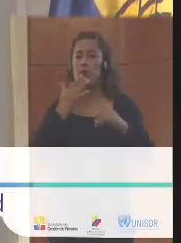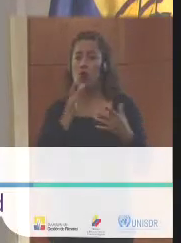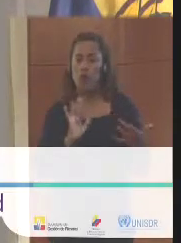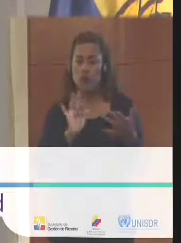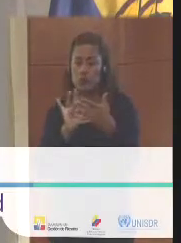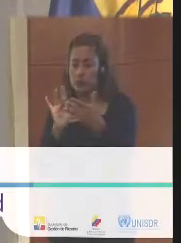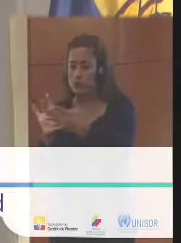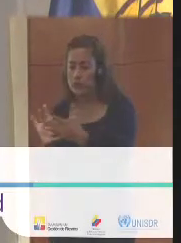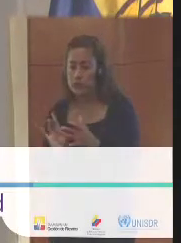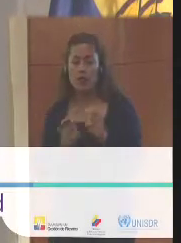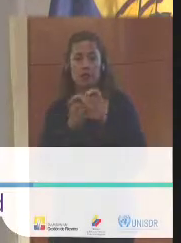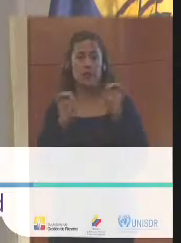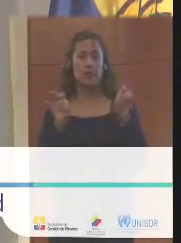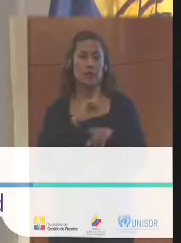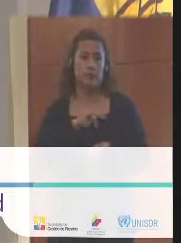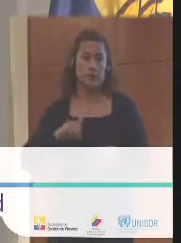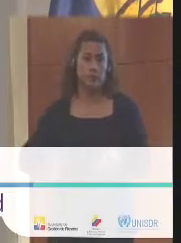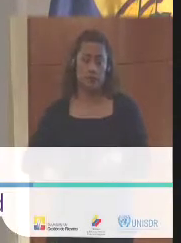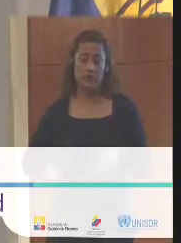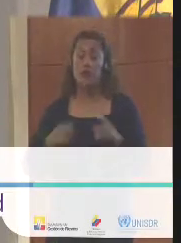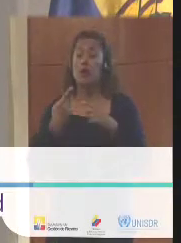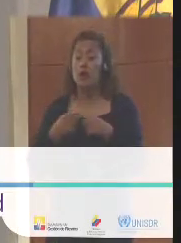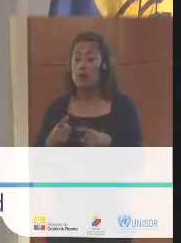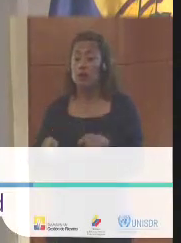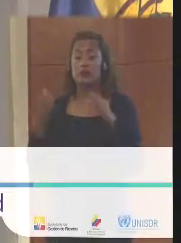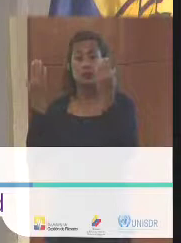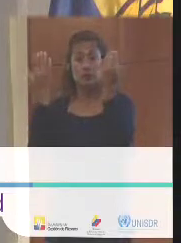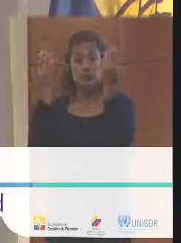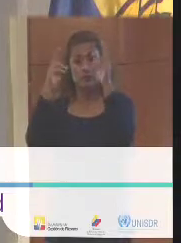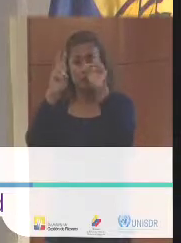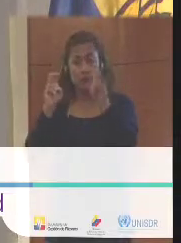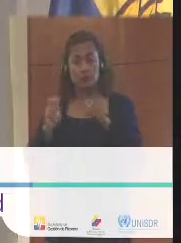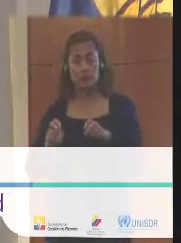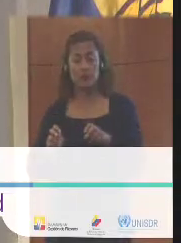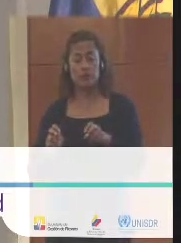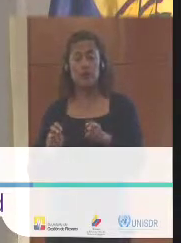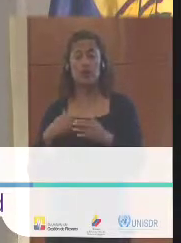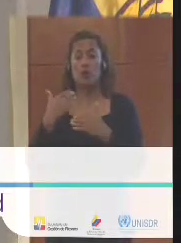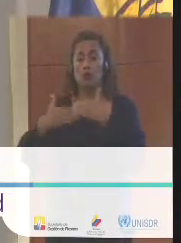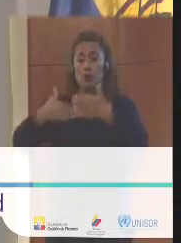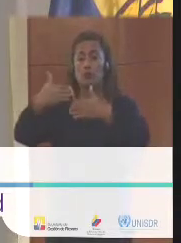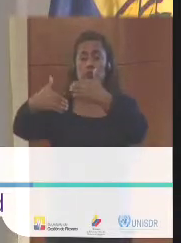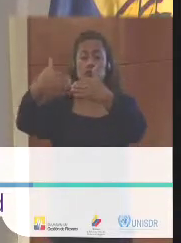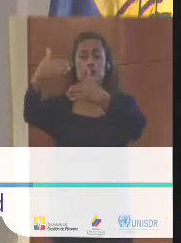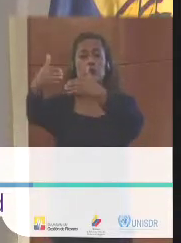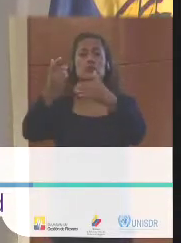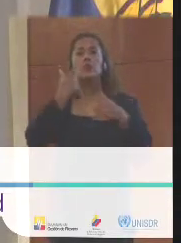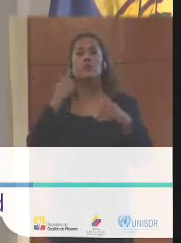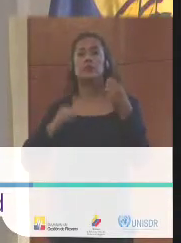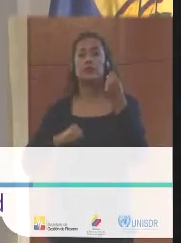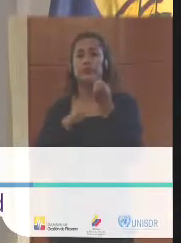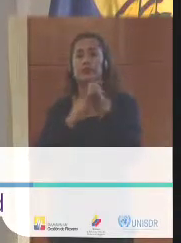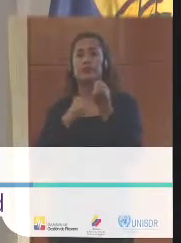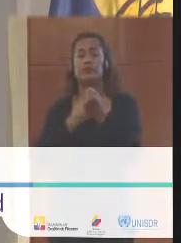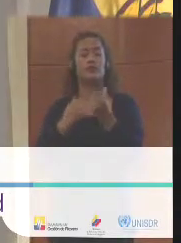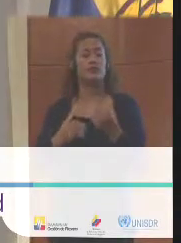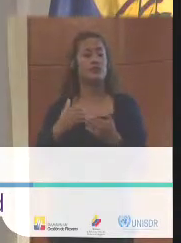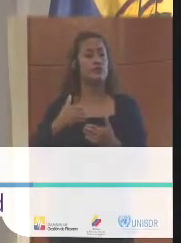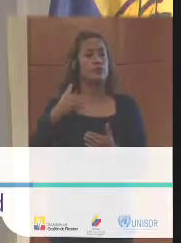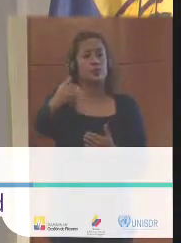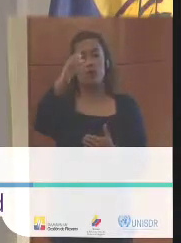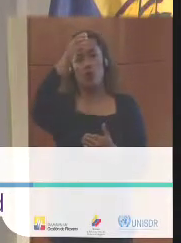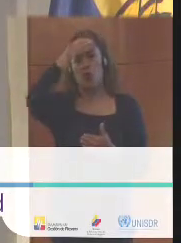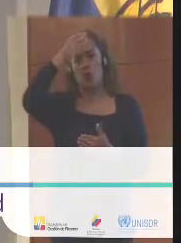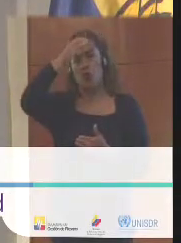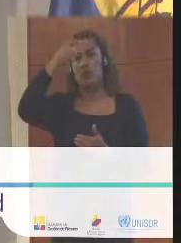con el sector privado. y se han hecho, entre otros avances, el fomento de los instrumentos y el